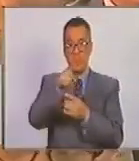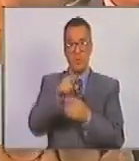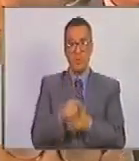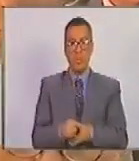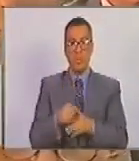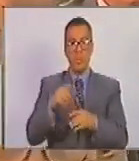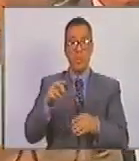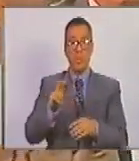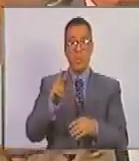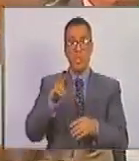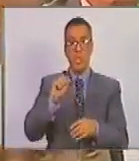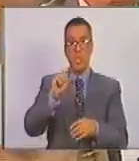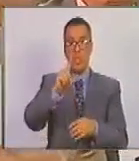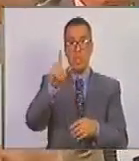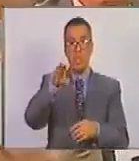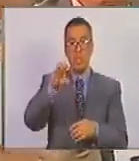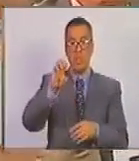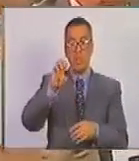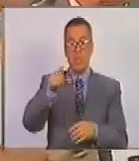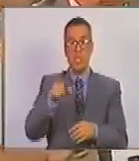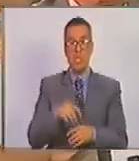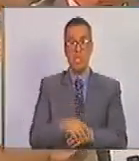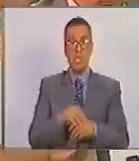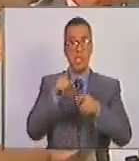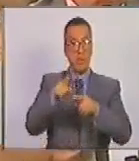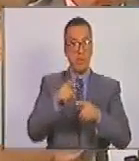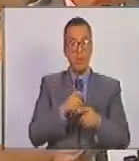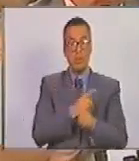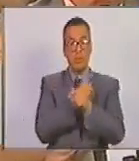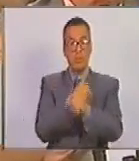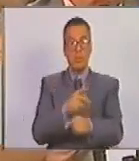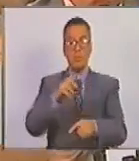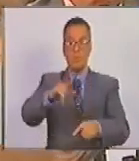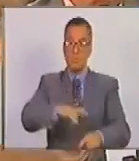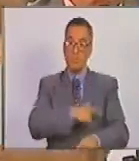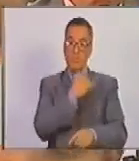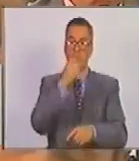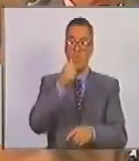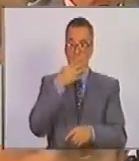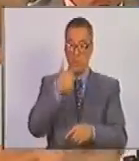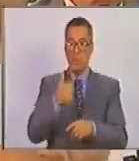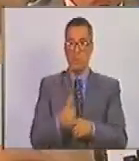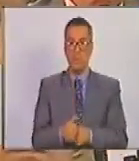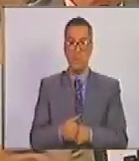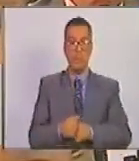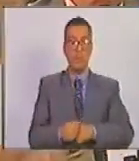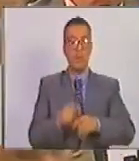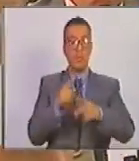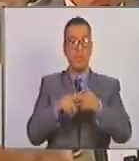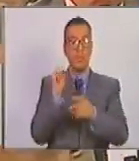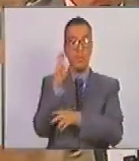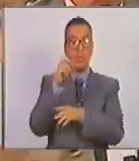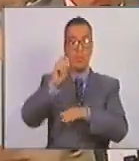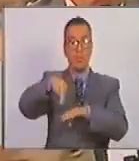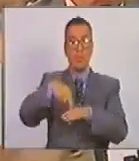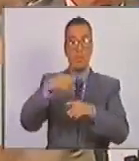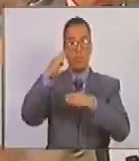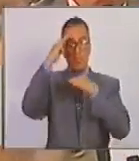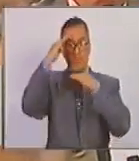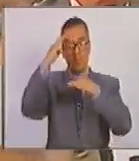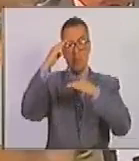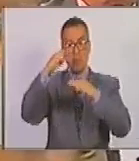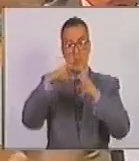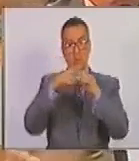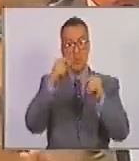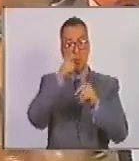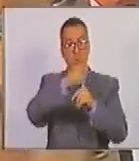en el Valle de Sartaneja esta digna universidad que desde acá desde la Asamblea enviamos un saludo